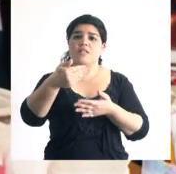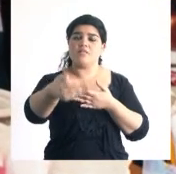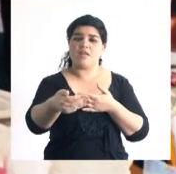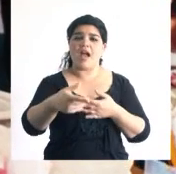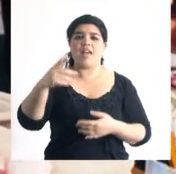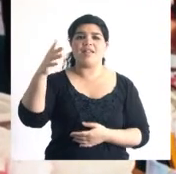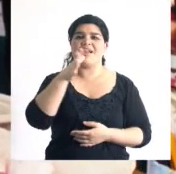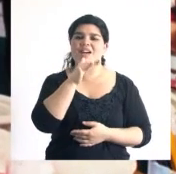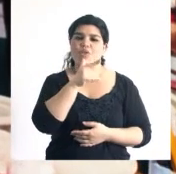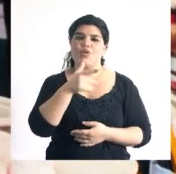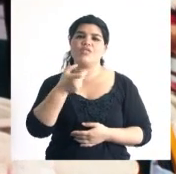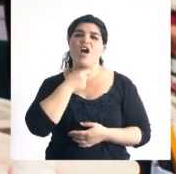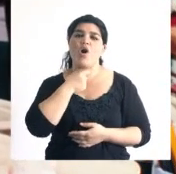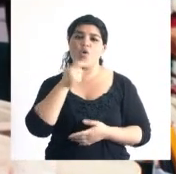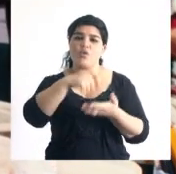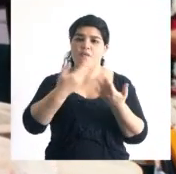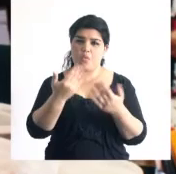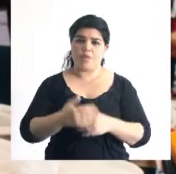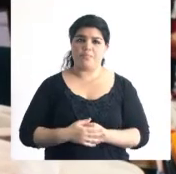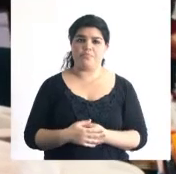para postularse hasta el 14 de agosto.